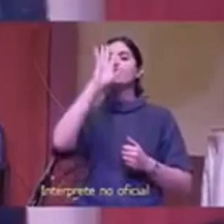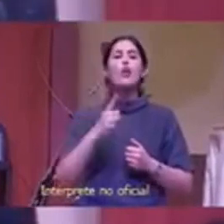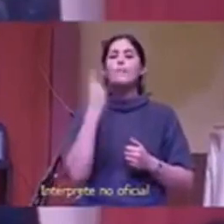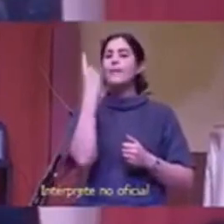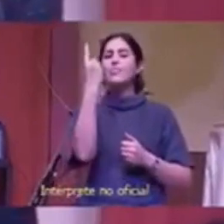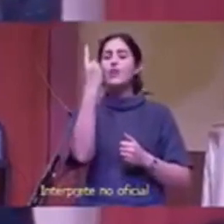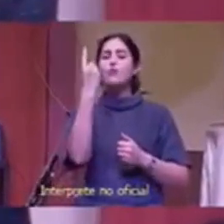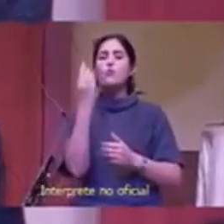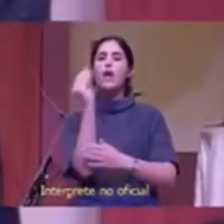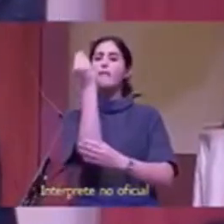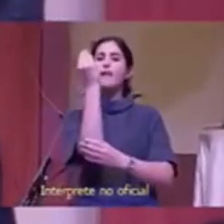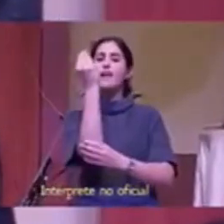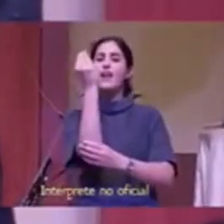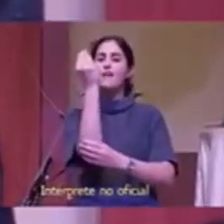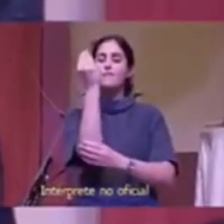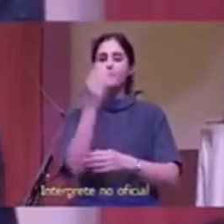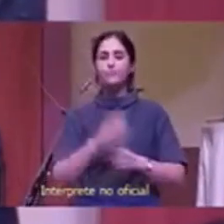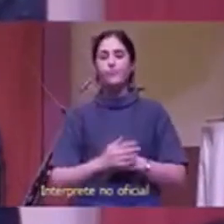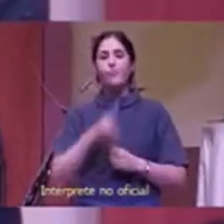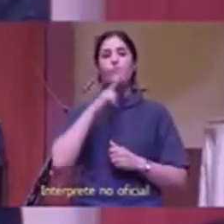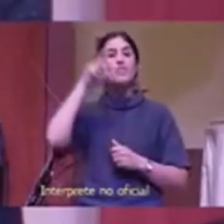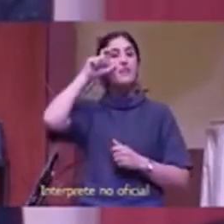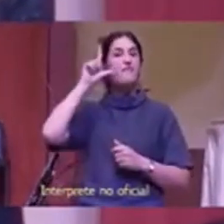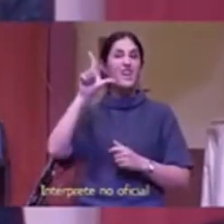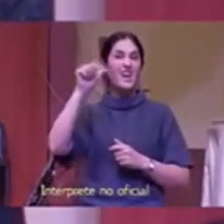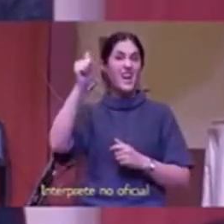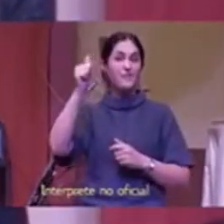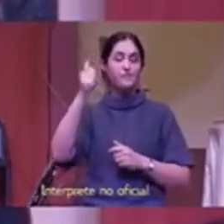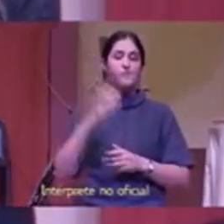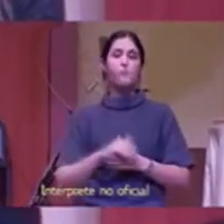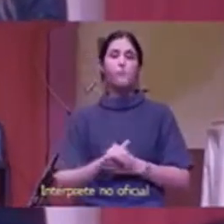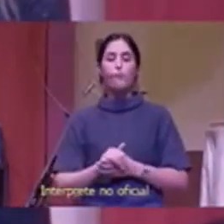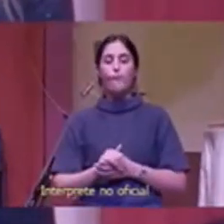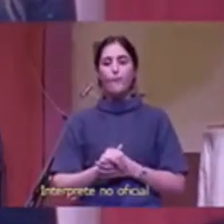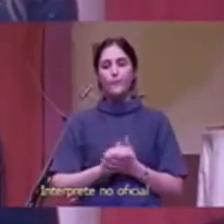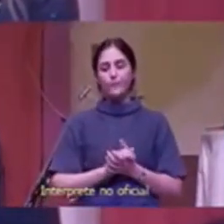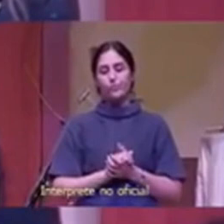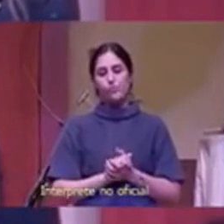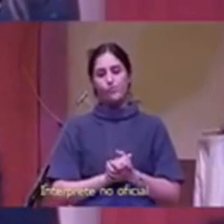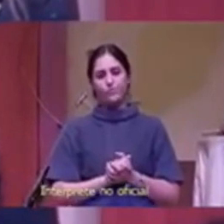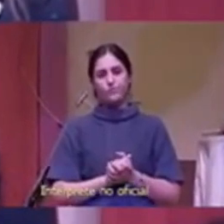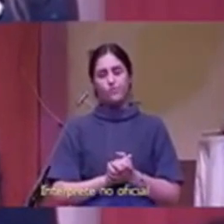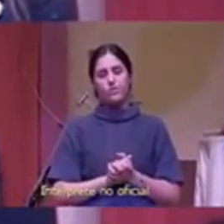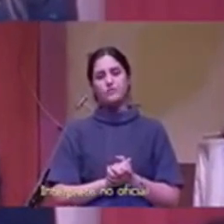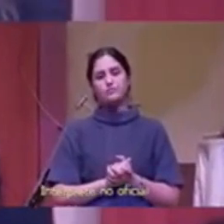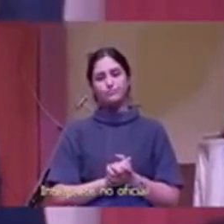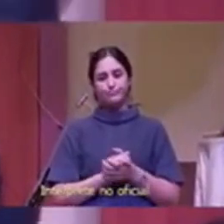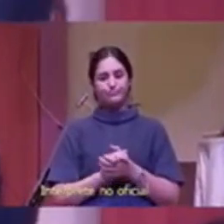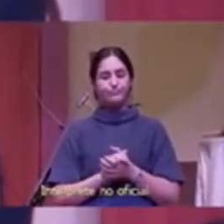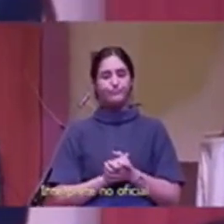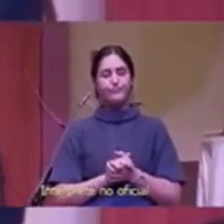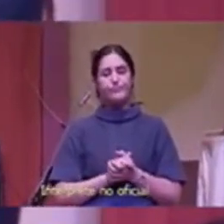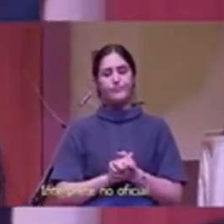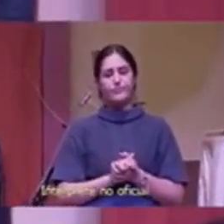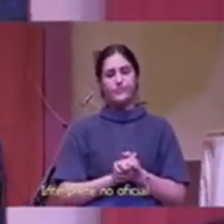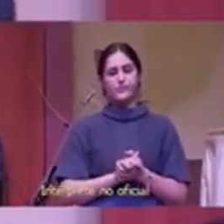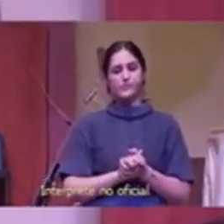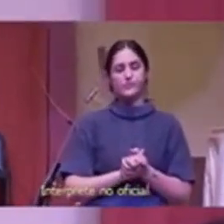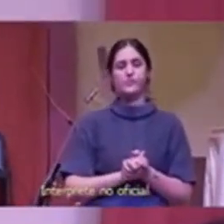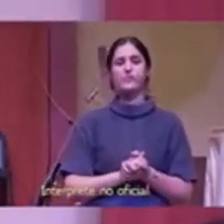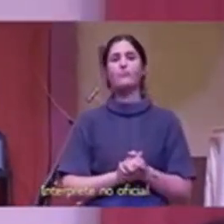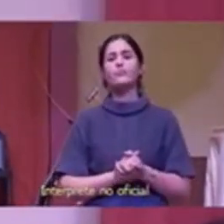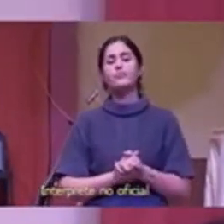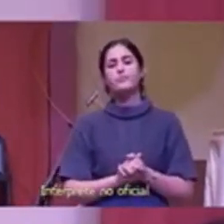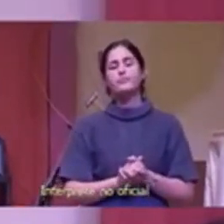dijo tengo una sola vela de vida para quemar y preferiría la una tierra de